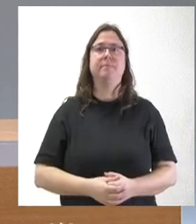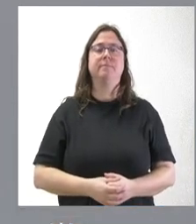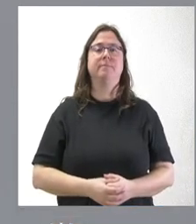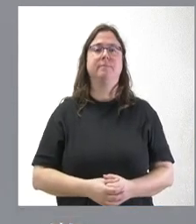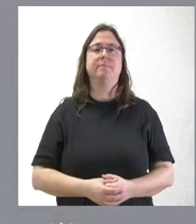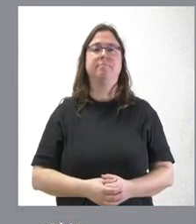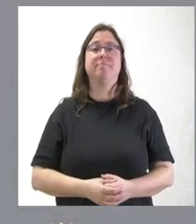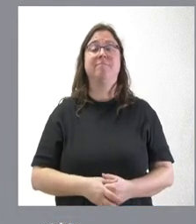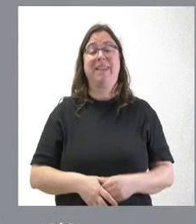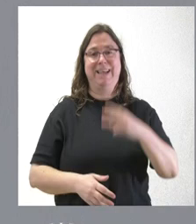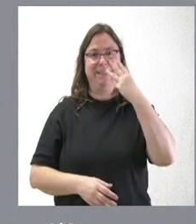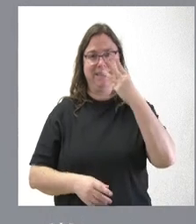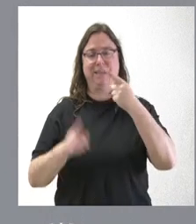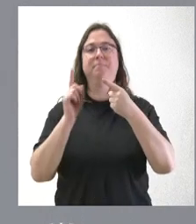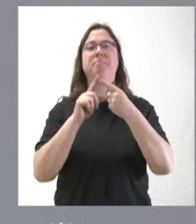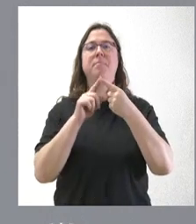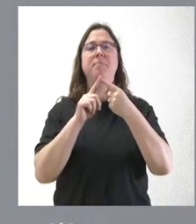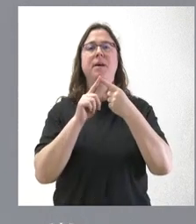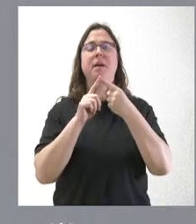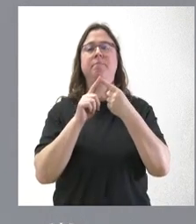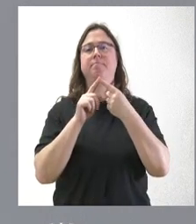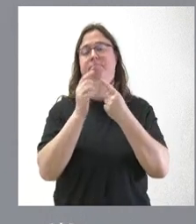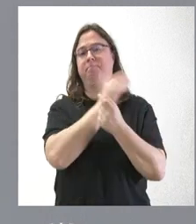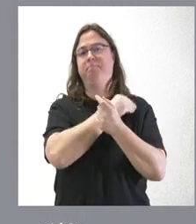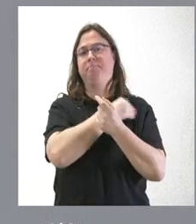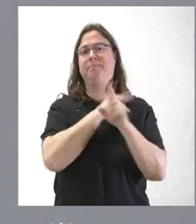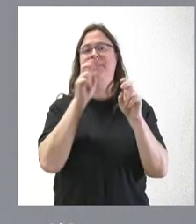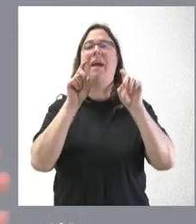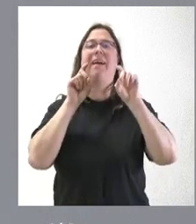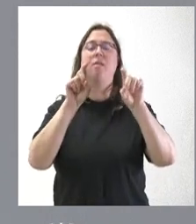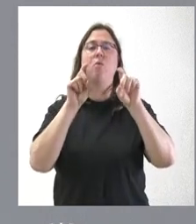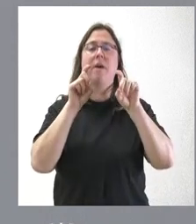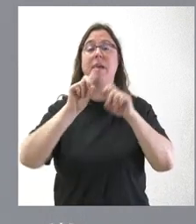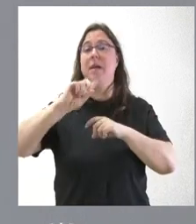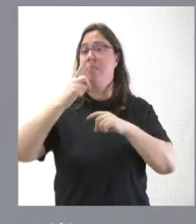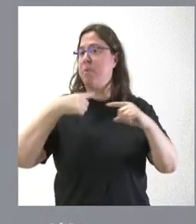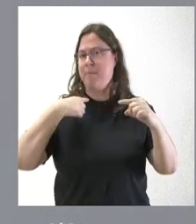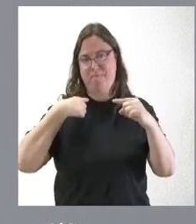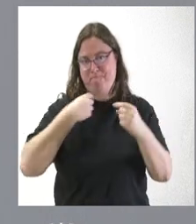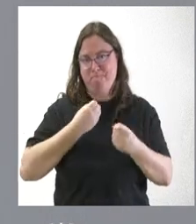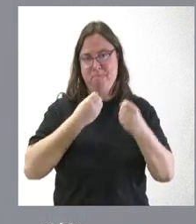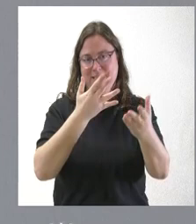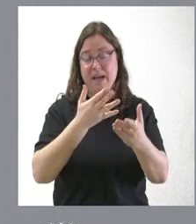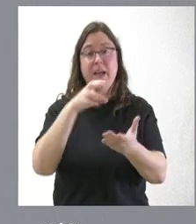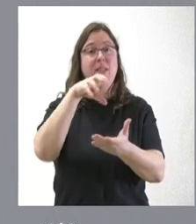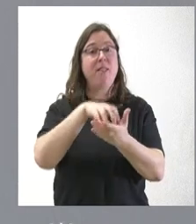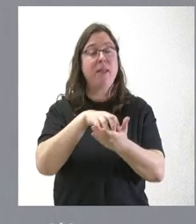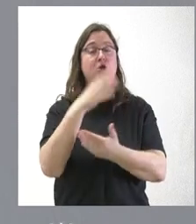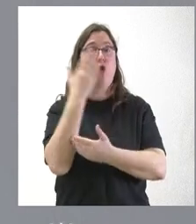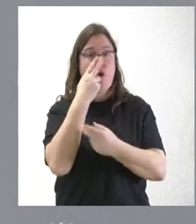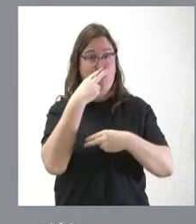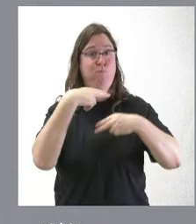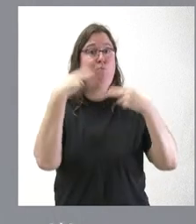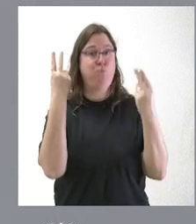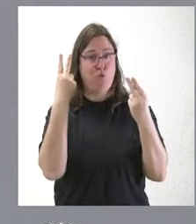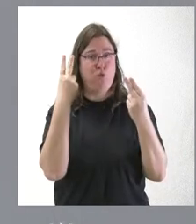Pues son tres cuestiones. En primer lugar, habla usted de la educación. El primer mensaje que quiero dejar claro es que los centros educativos públicos de la Junta de Castilla y